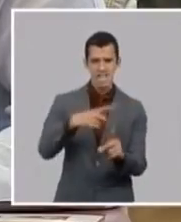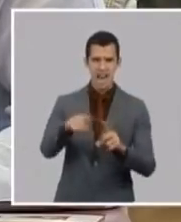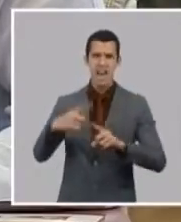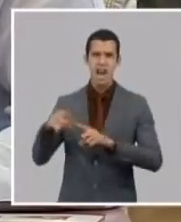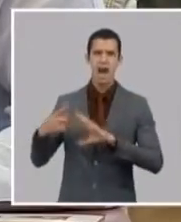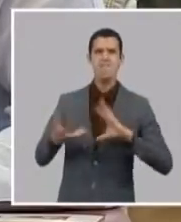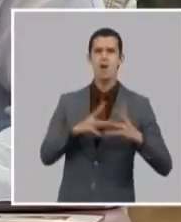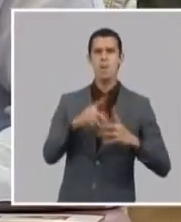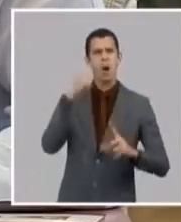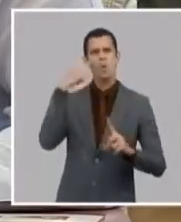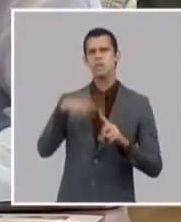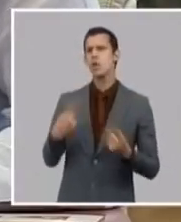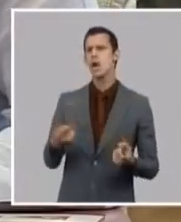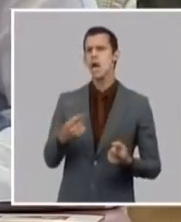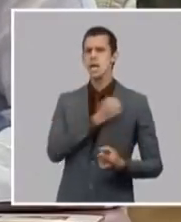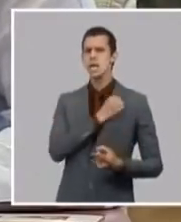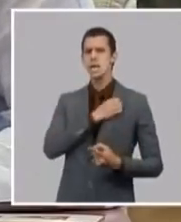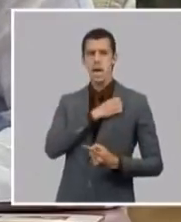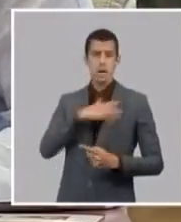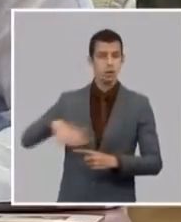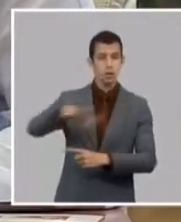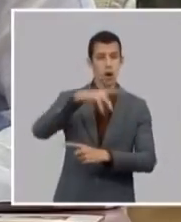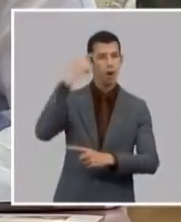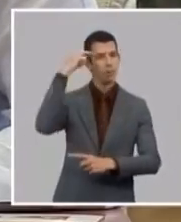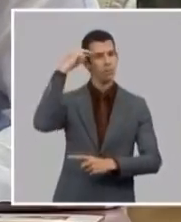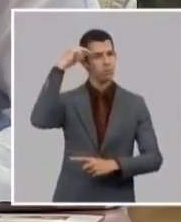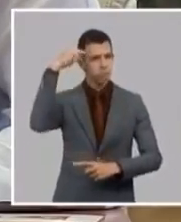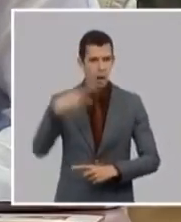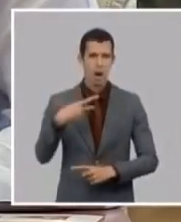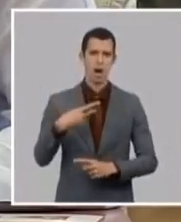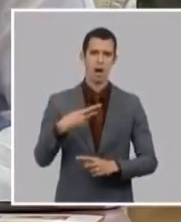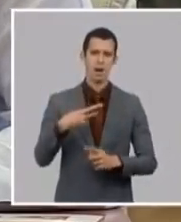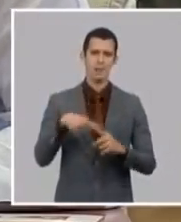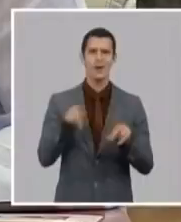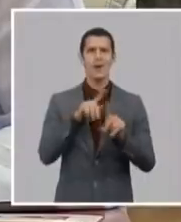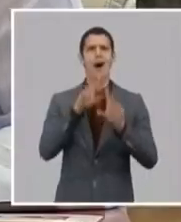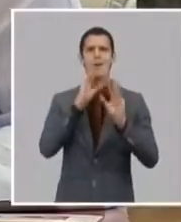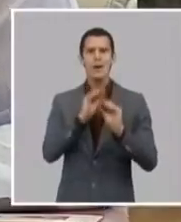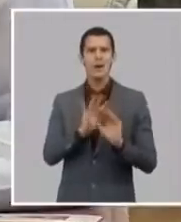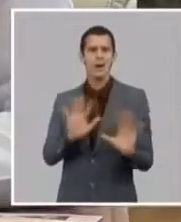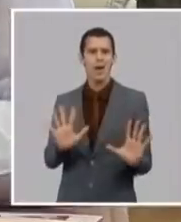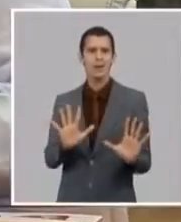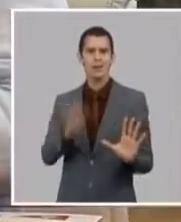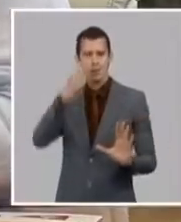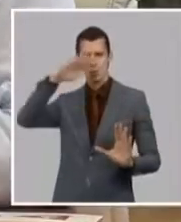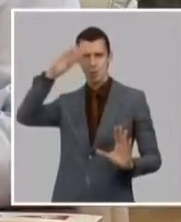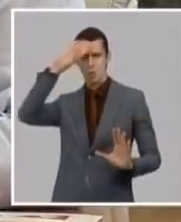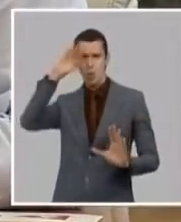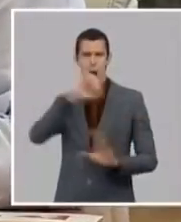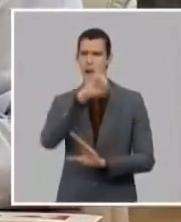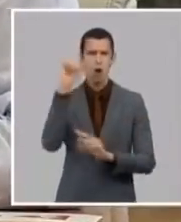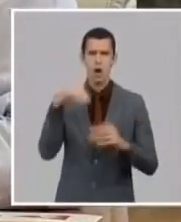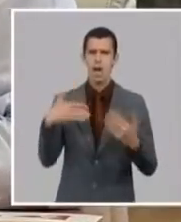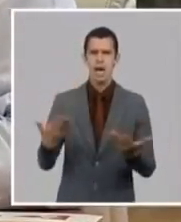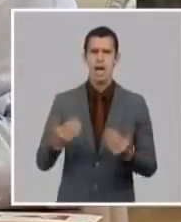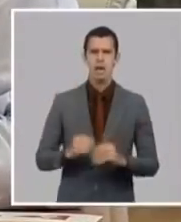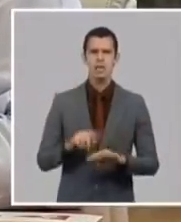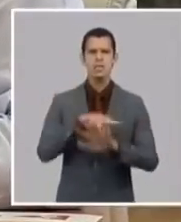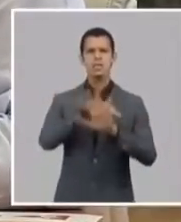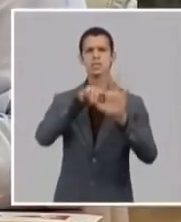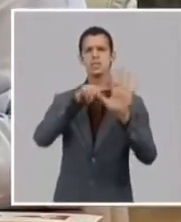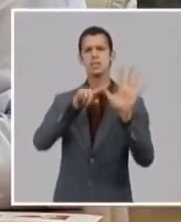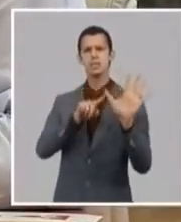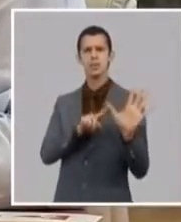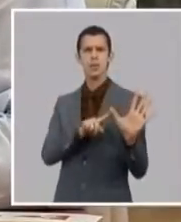suave este país ha creado cinco candidatos vacunales que no nos cansamos de decirlo eso tiene un mérito